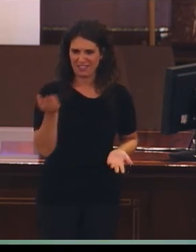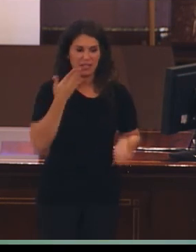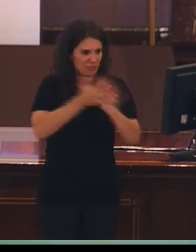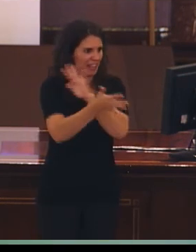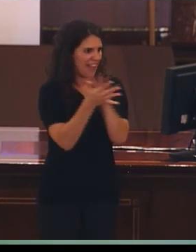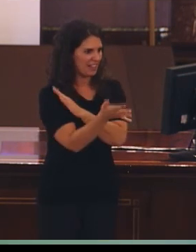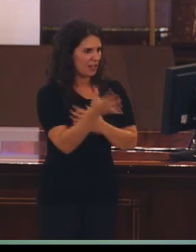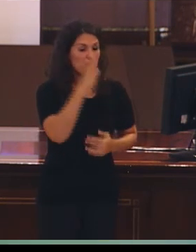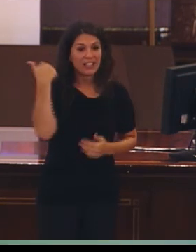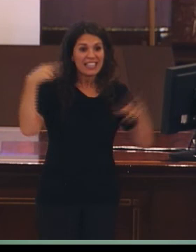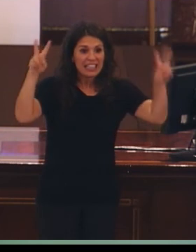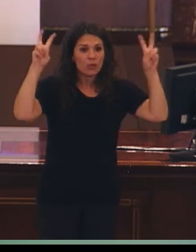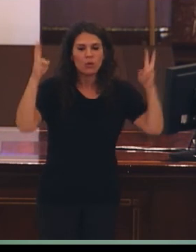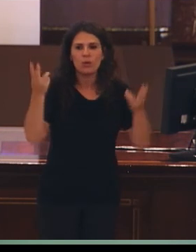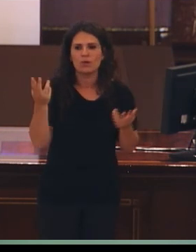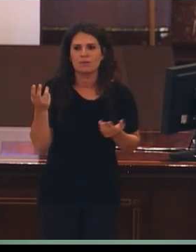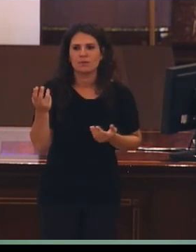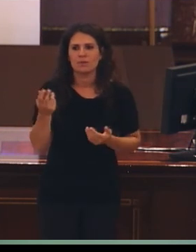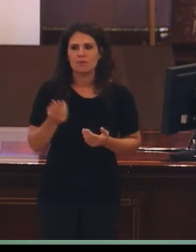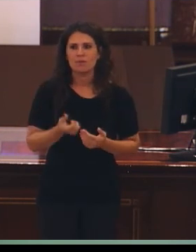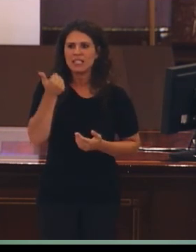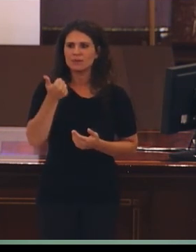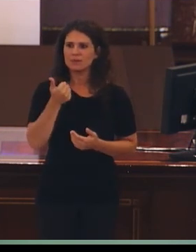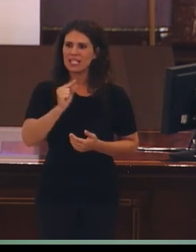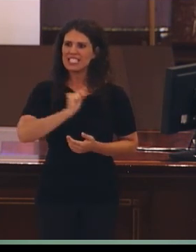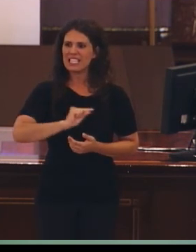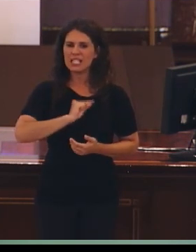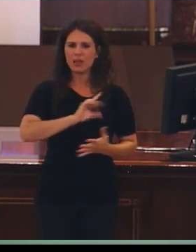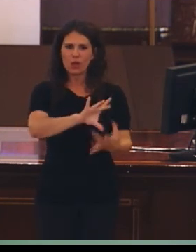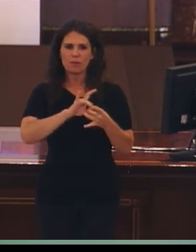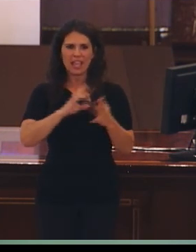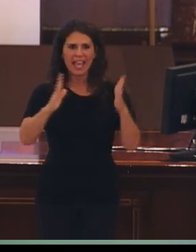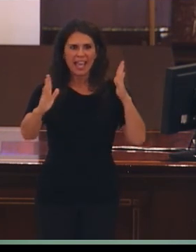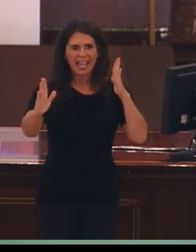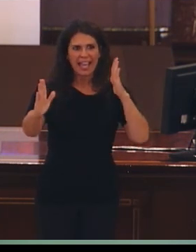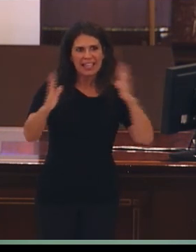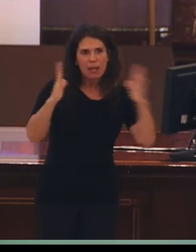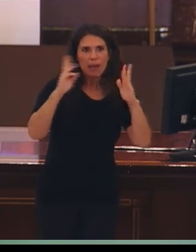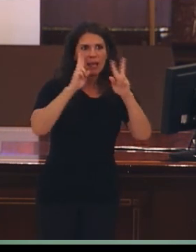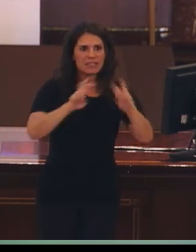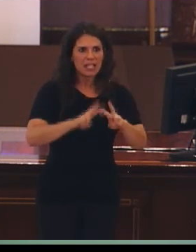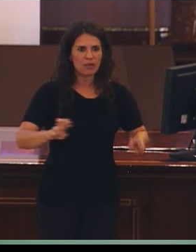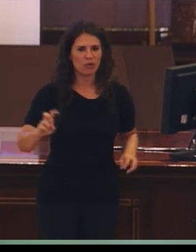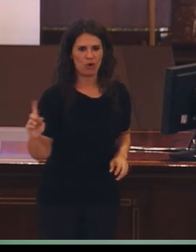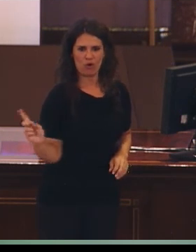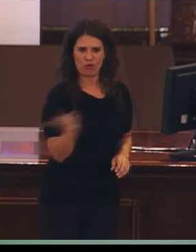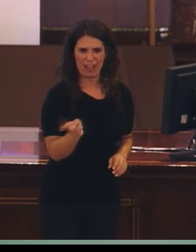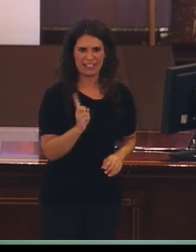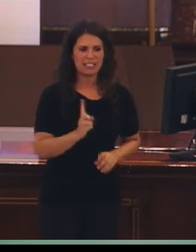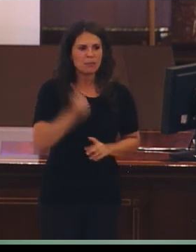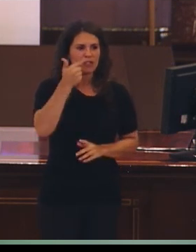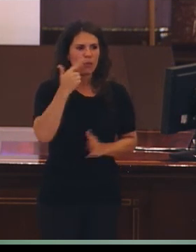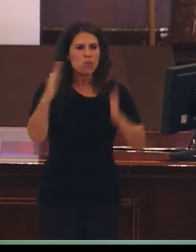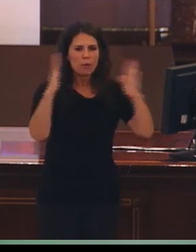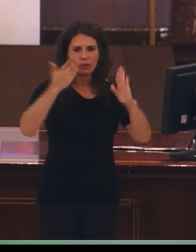refleja más un punto vital que realmente una etapa en la investigación. Quería